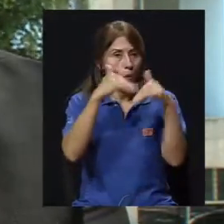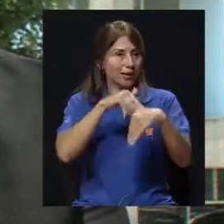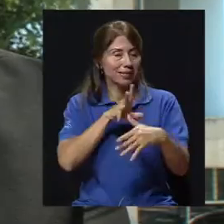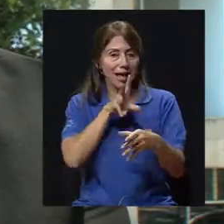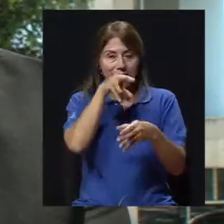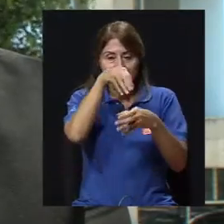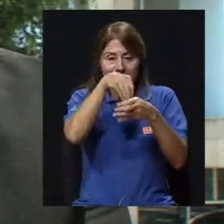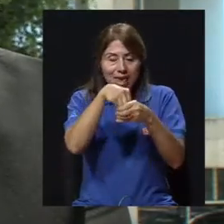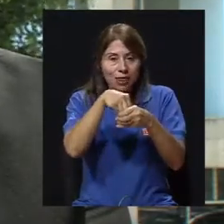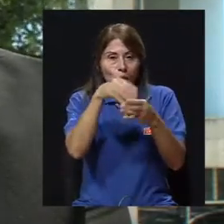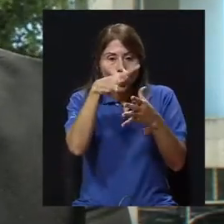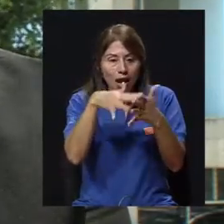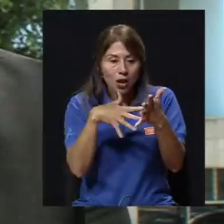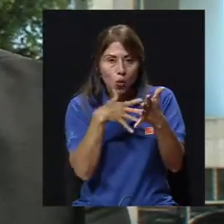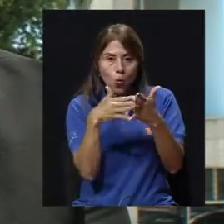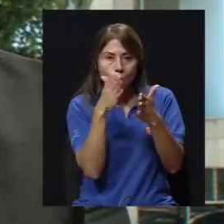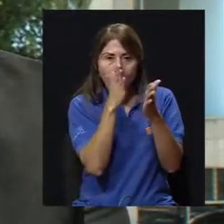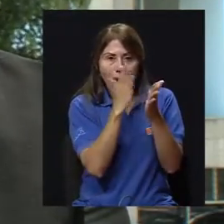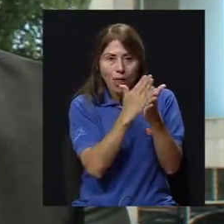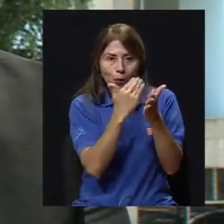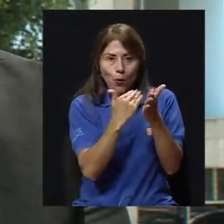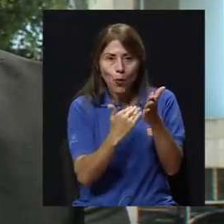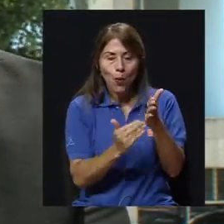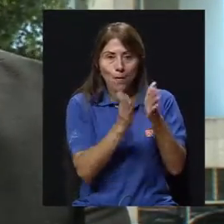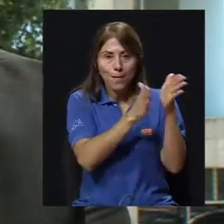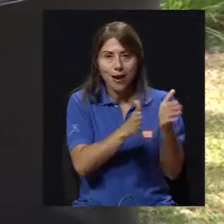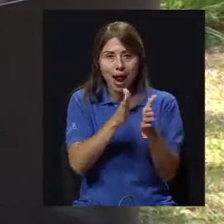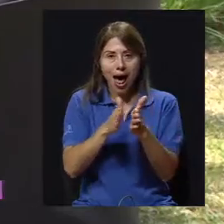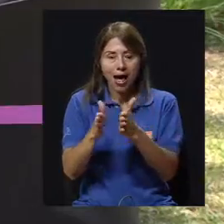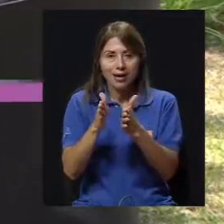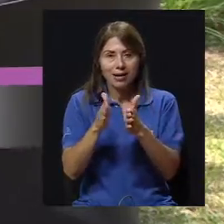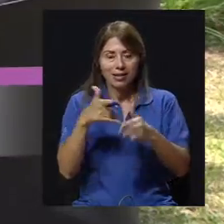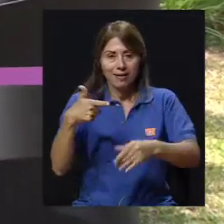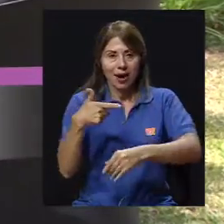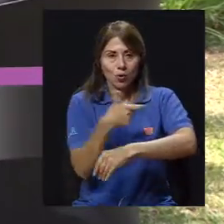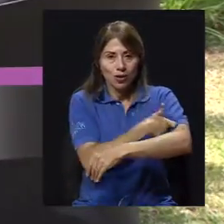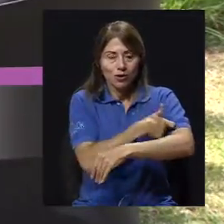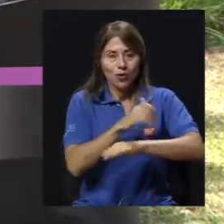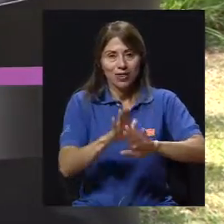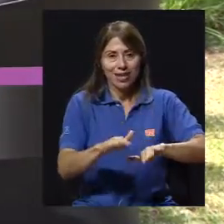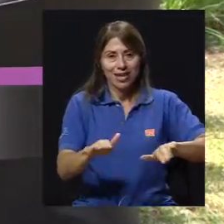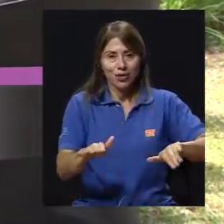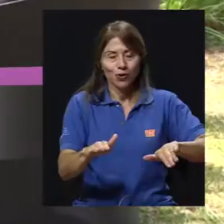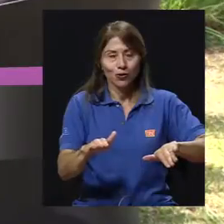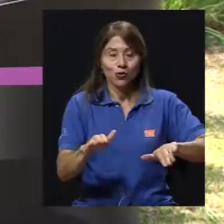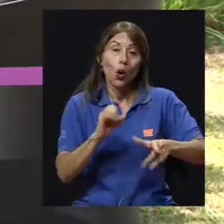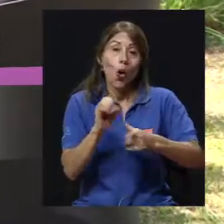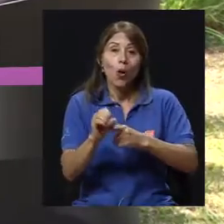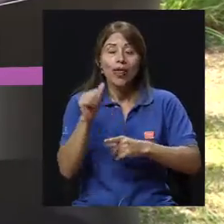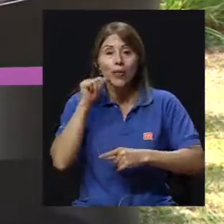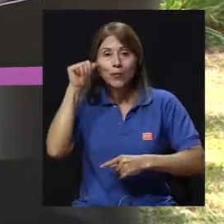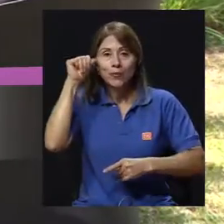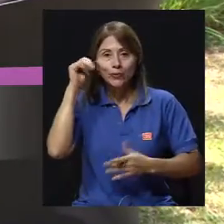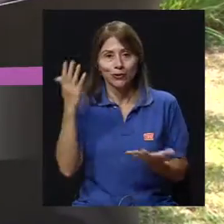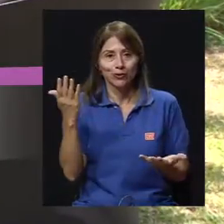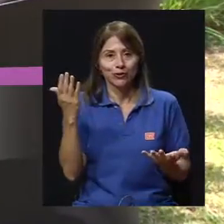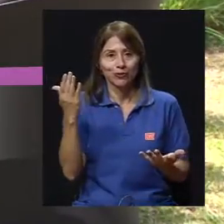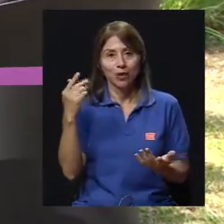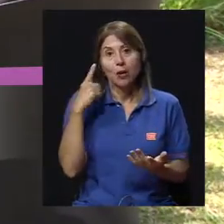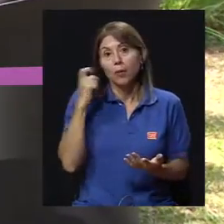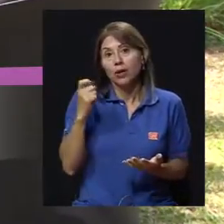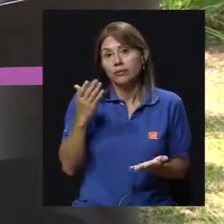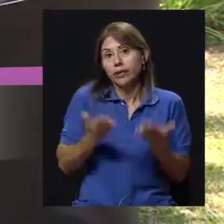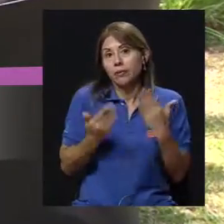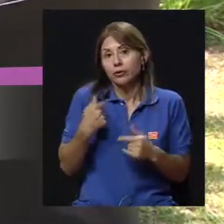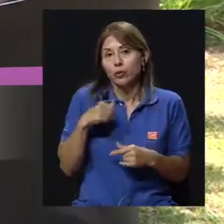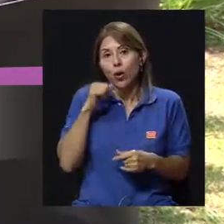del plan regular de vacunación de todos los niños o incluso de los adultos, porque no necesariamente tiene que ser uno un niño para que